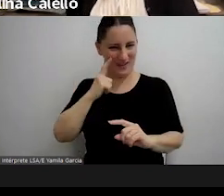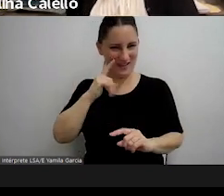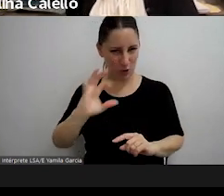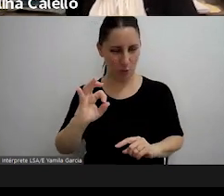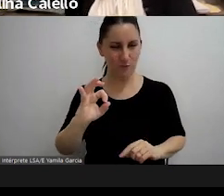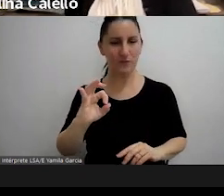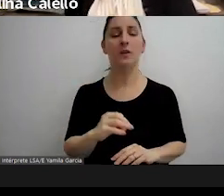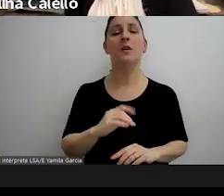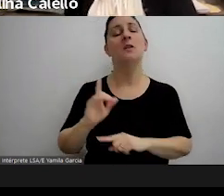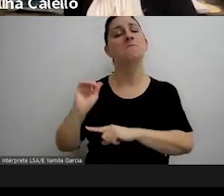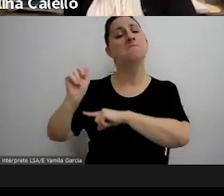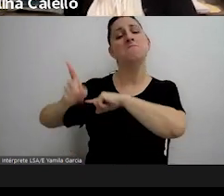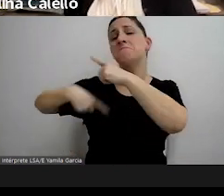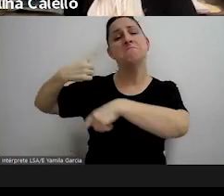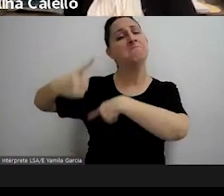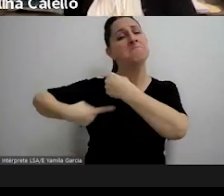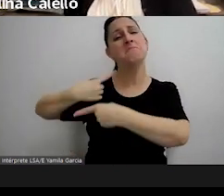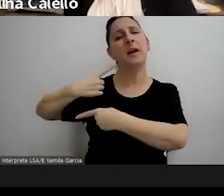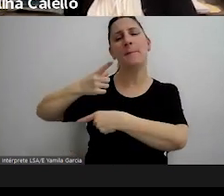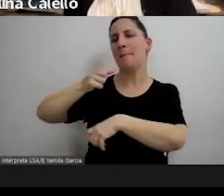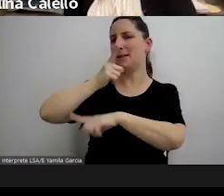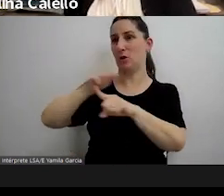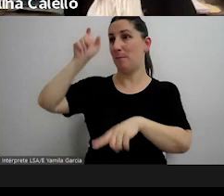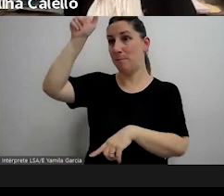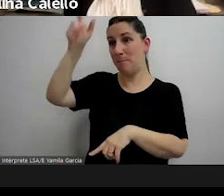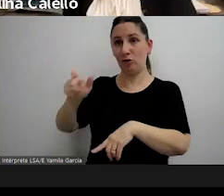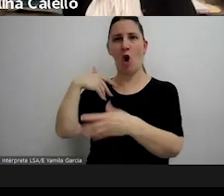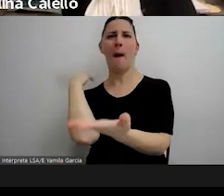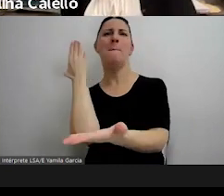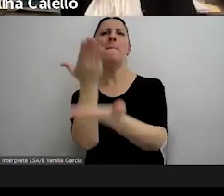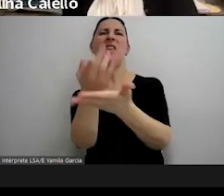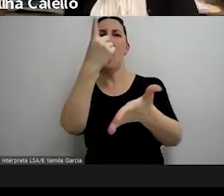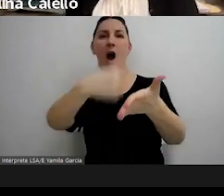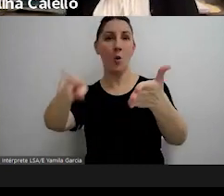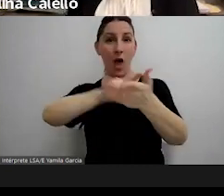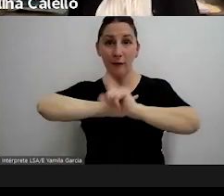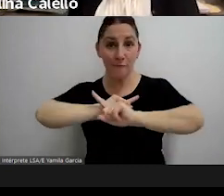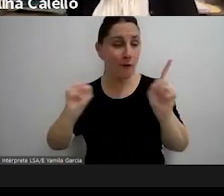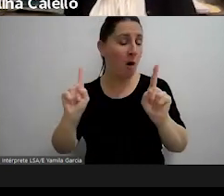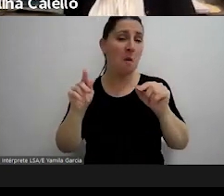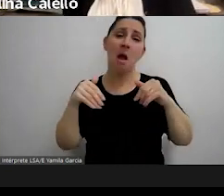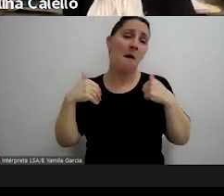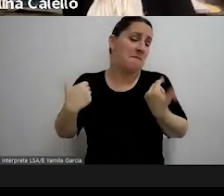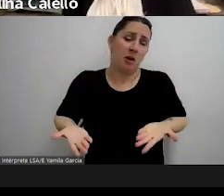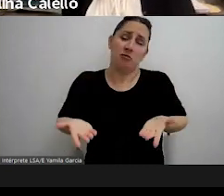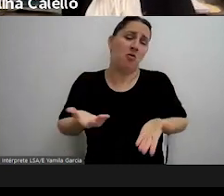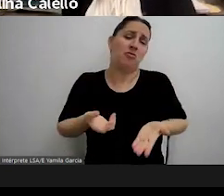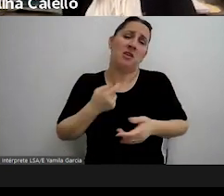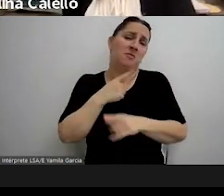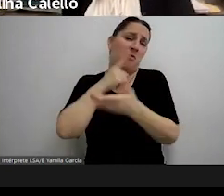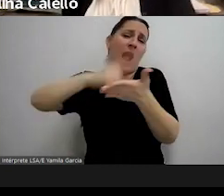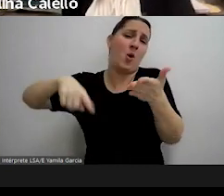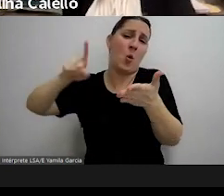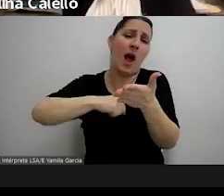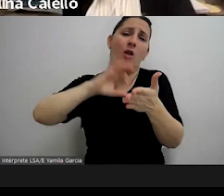tradicionalmente se entendía que no que si el contribuyente no pide la nulidad no se puede declarar de